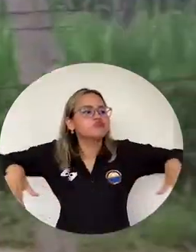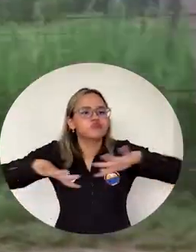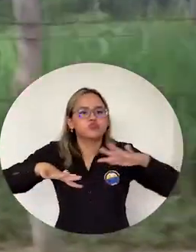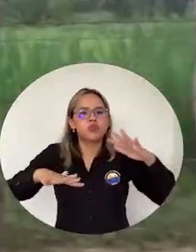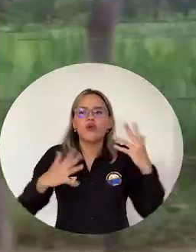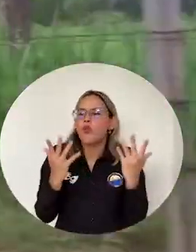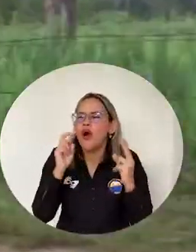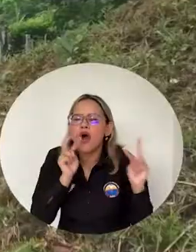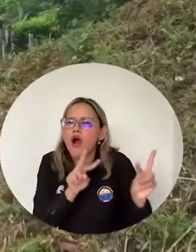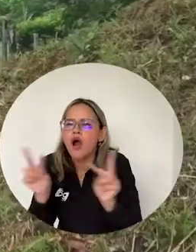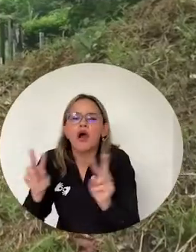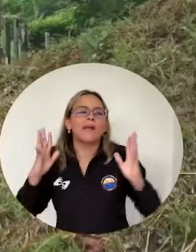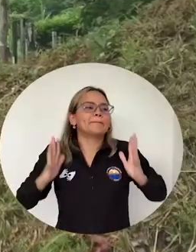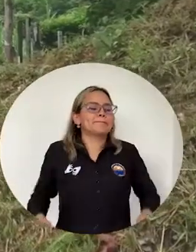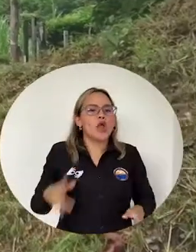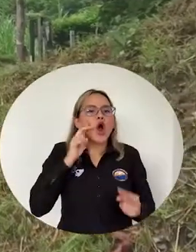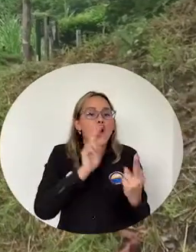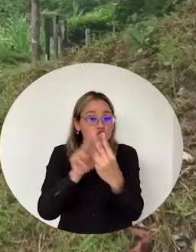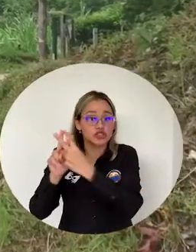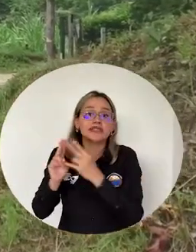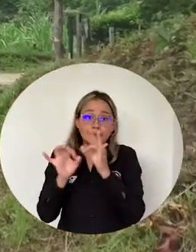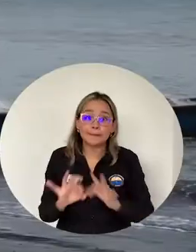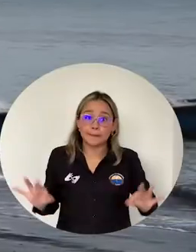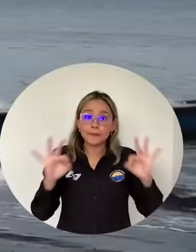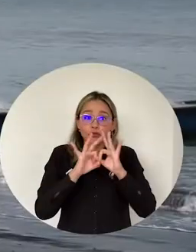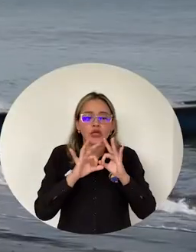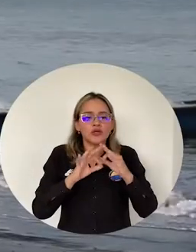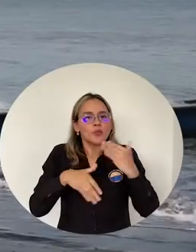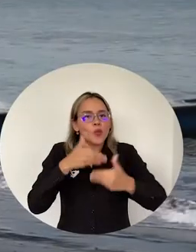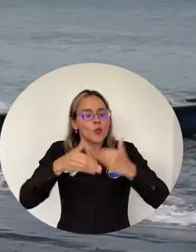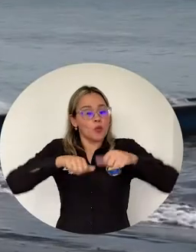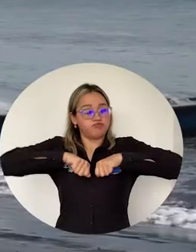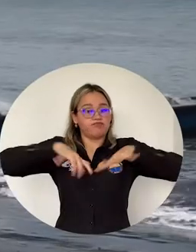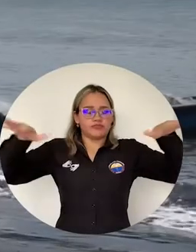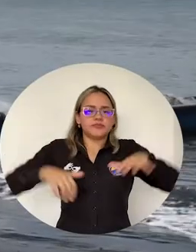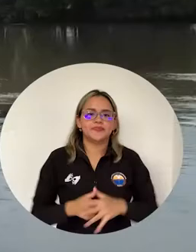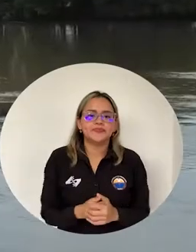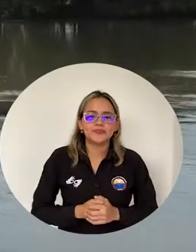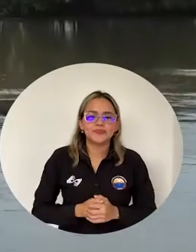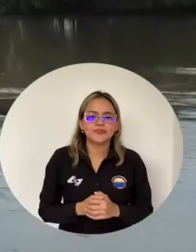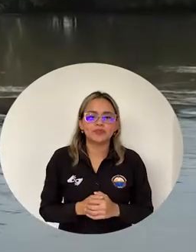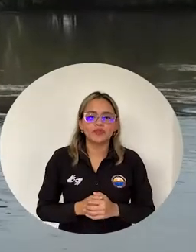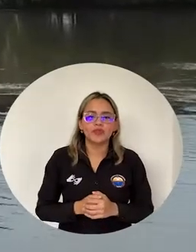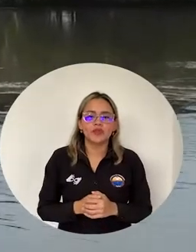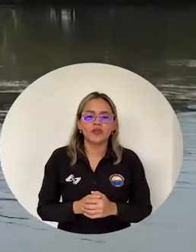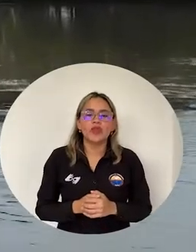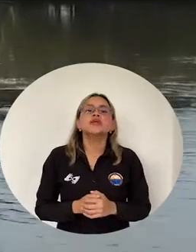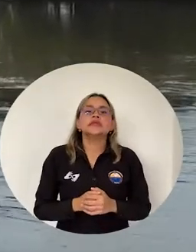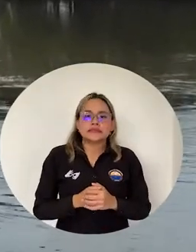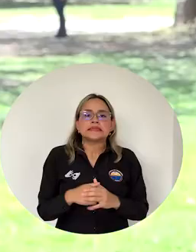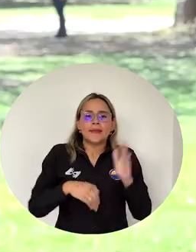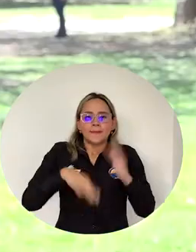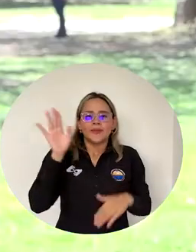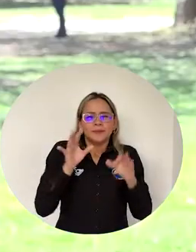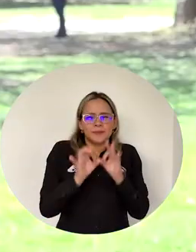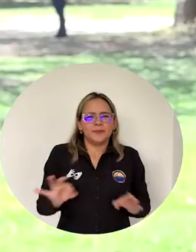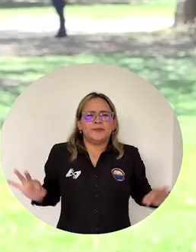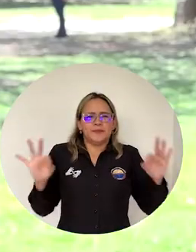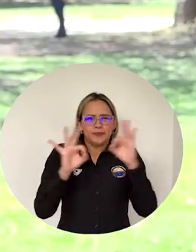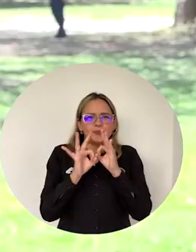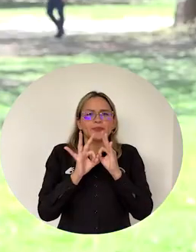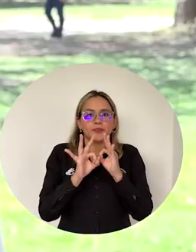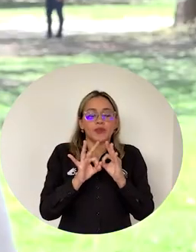en la región primero Y después eso se va a agrandar al resto del país Lo importante es como las comunidades locales se van